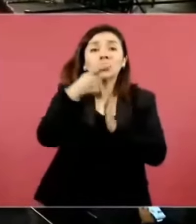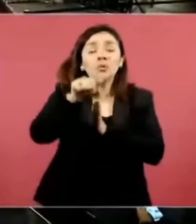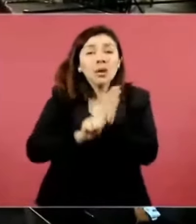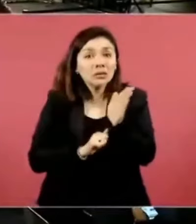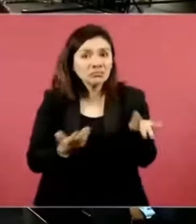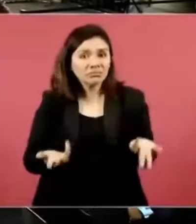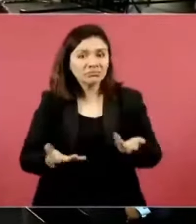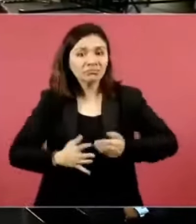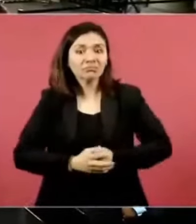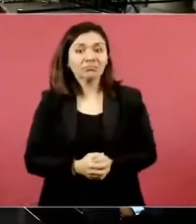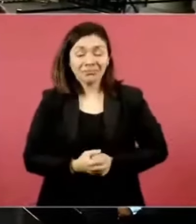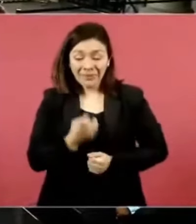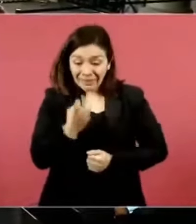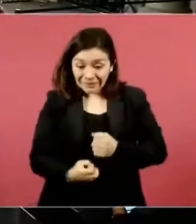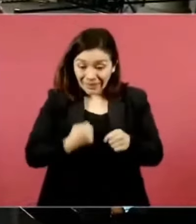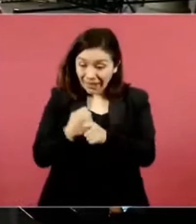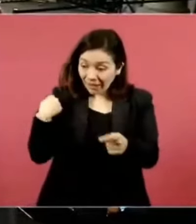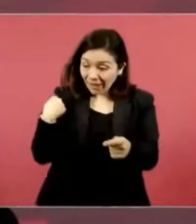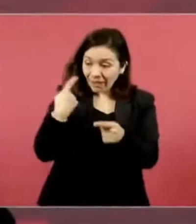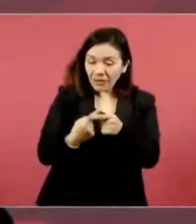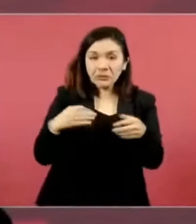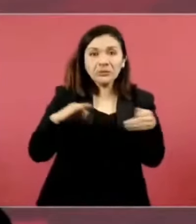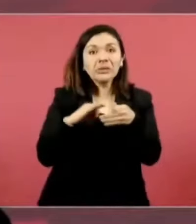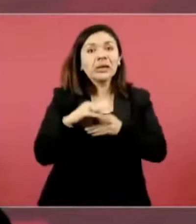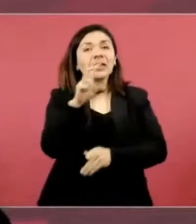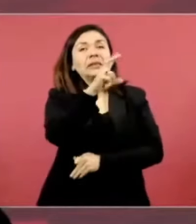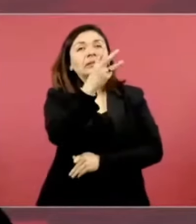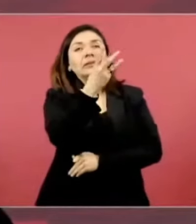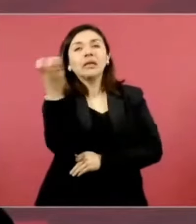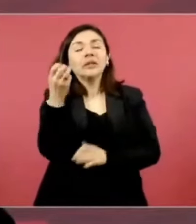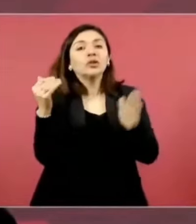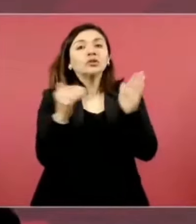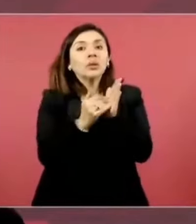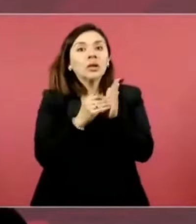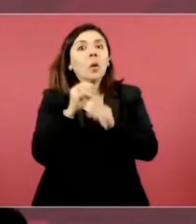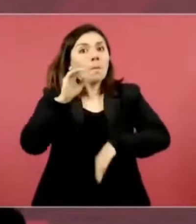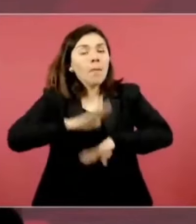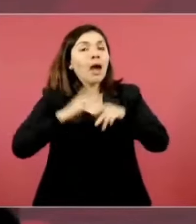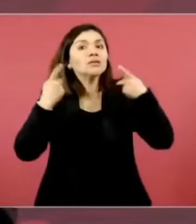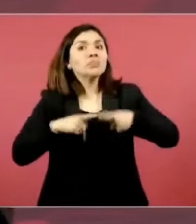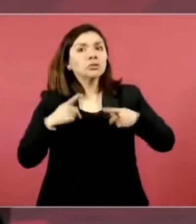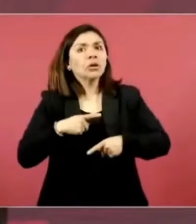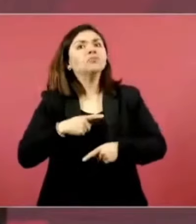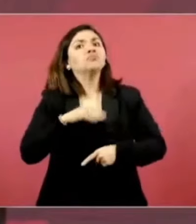en este año más de 300 mil que han logrado